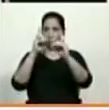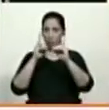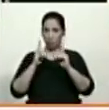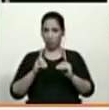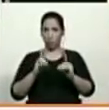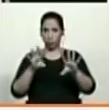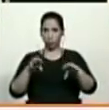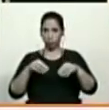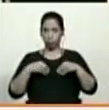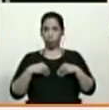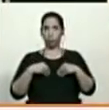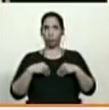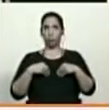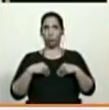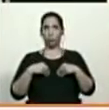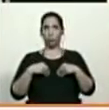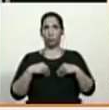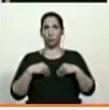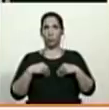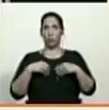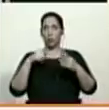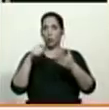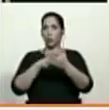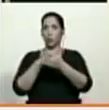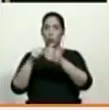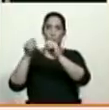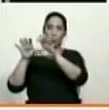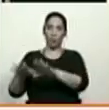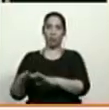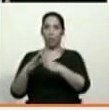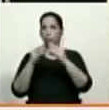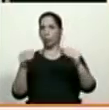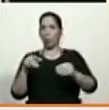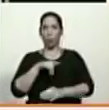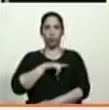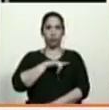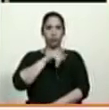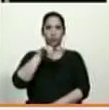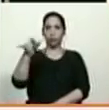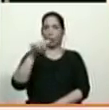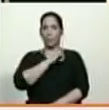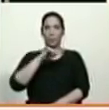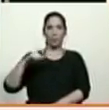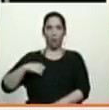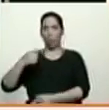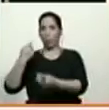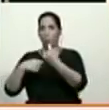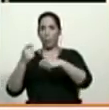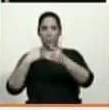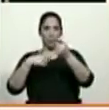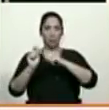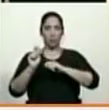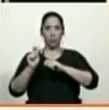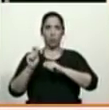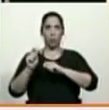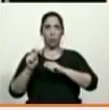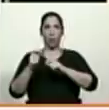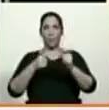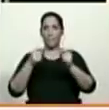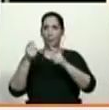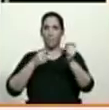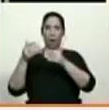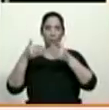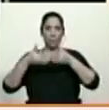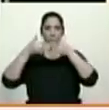la decisión de suspender todo tipo de vuelo privado, comercial y de tráfico de embarcaciones